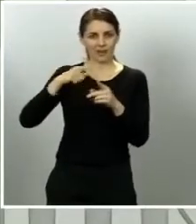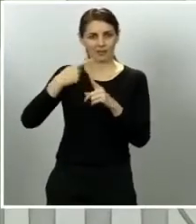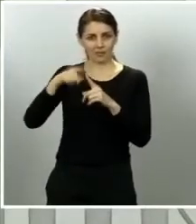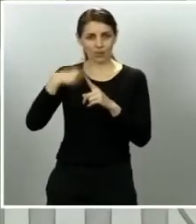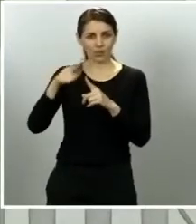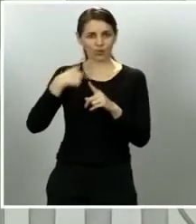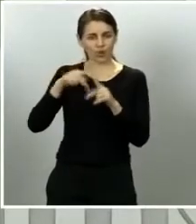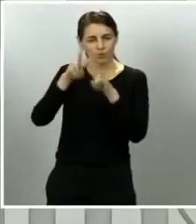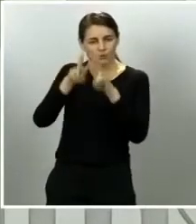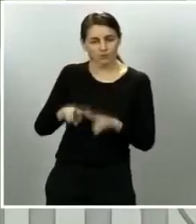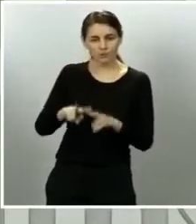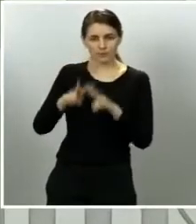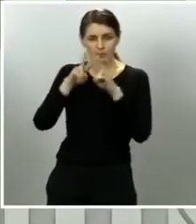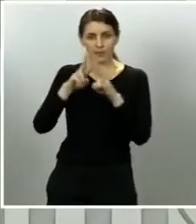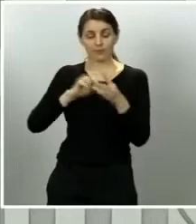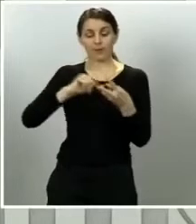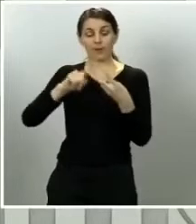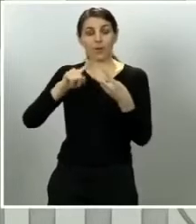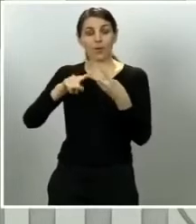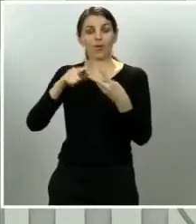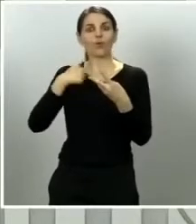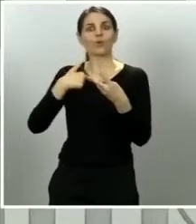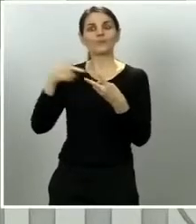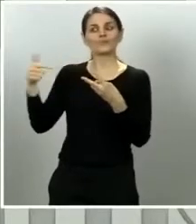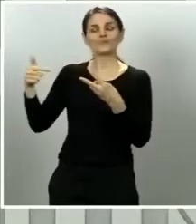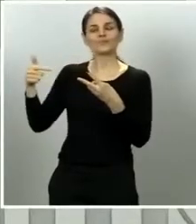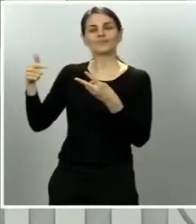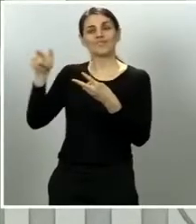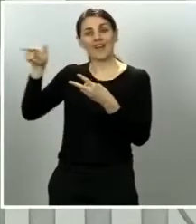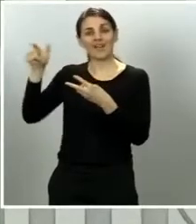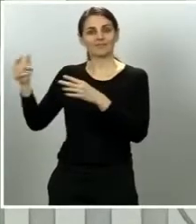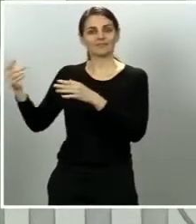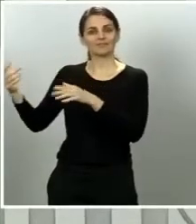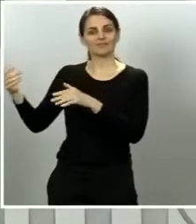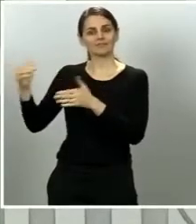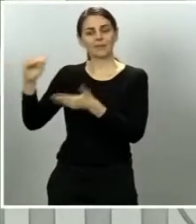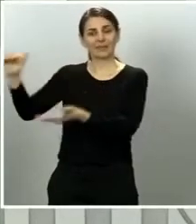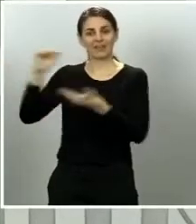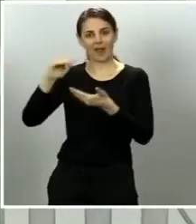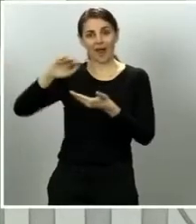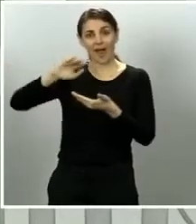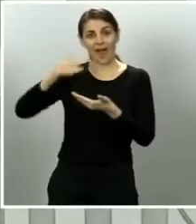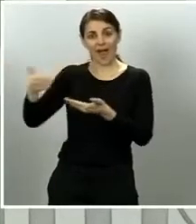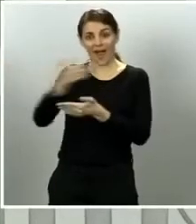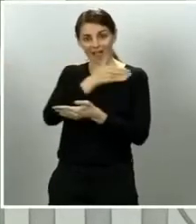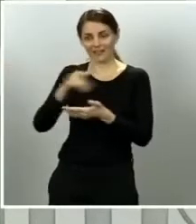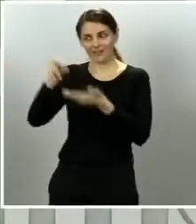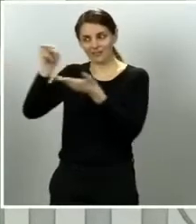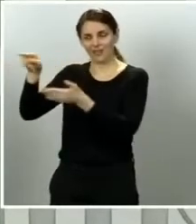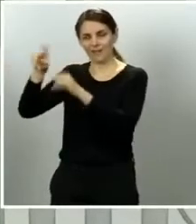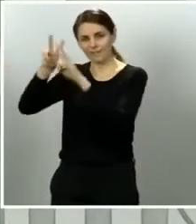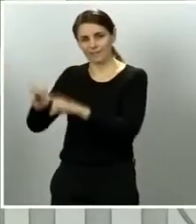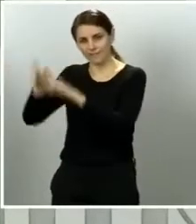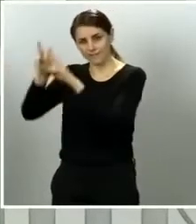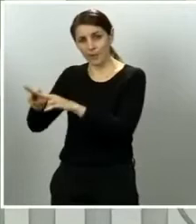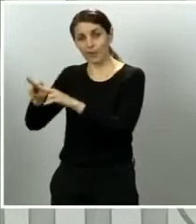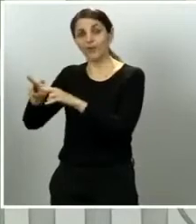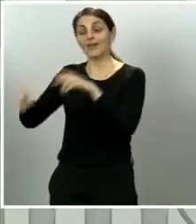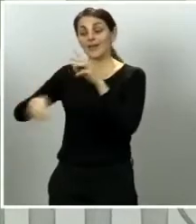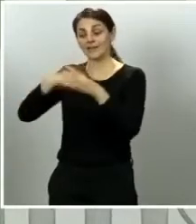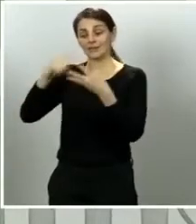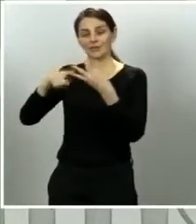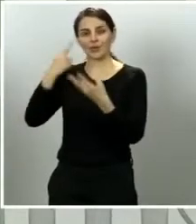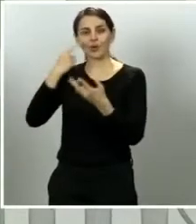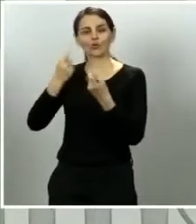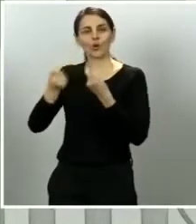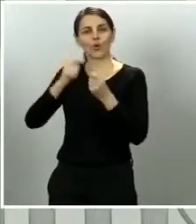origen a través de AENOR y un tercer control en destino testeando el material en el Instituto de Seguridad y Salud en el trabajo efectivamente las autoridades chinas